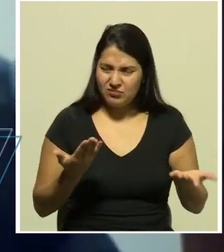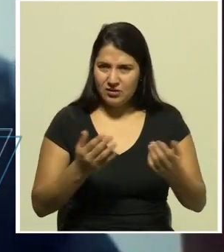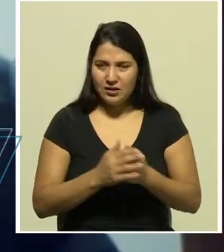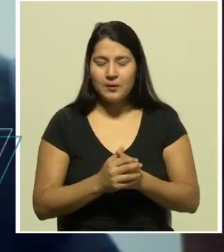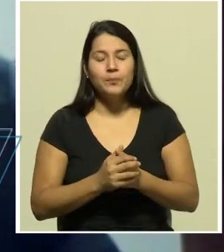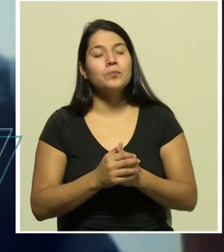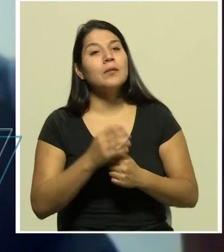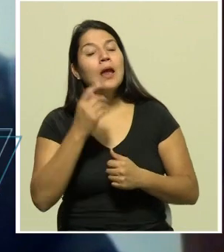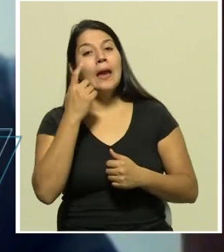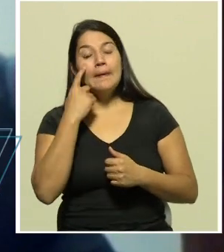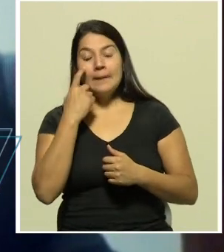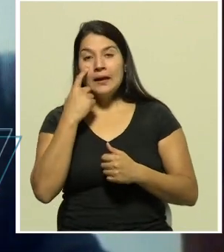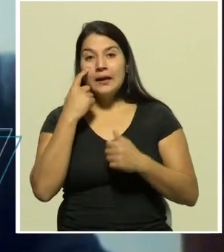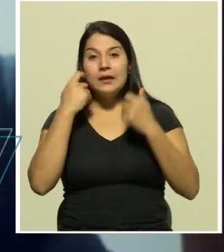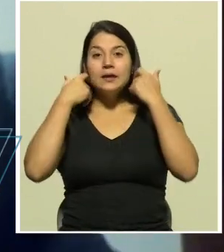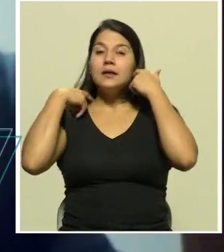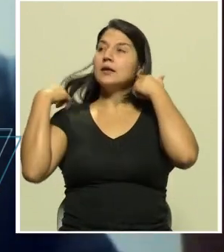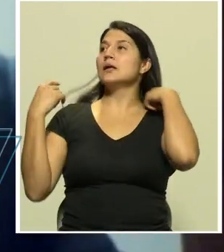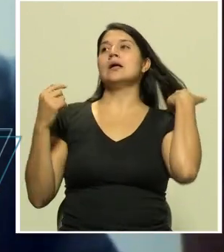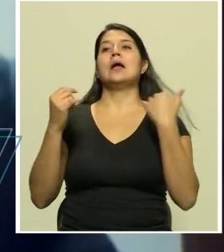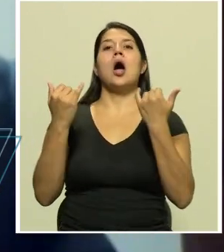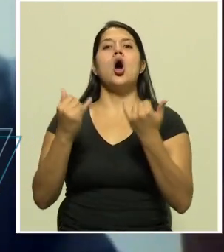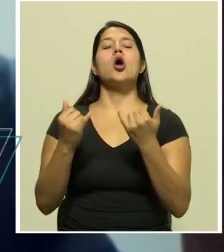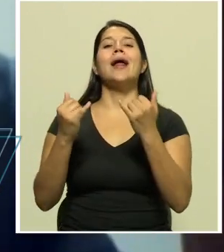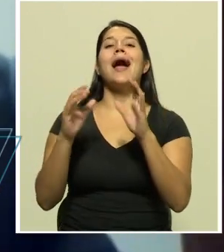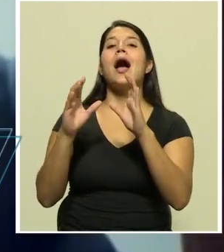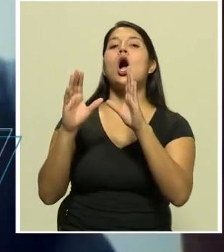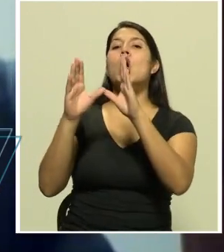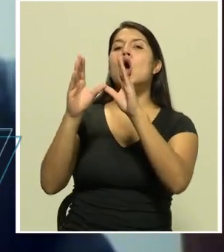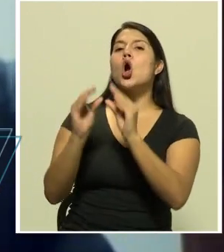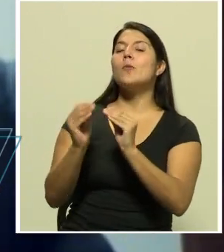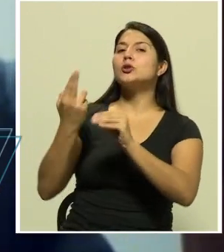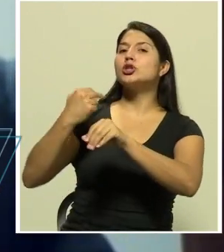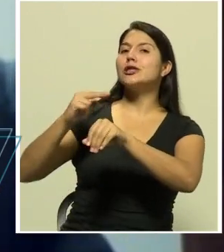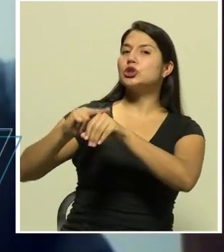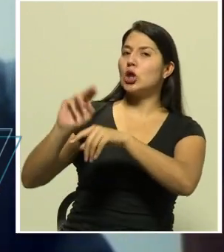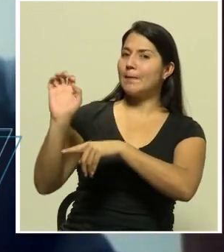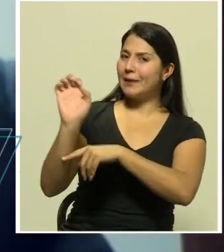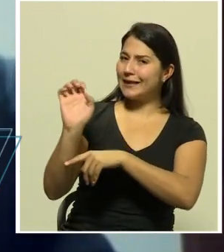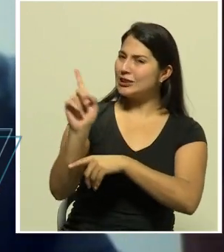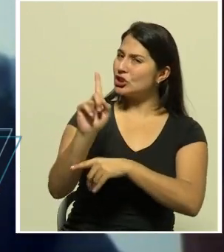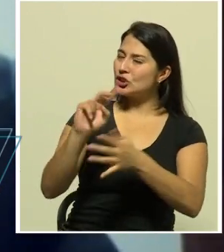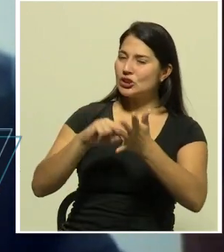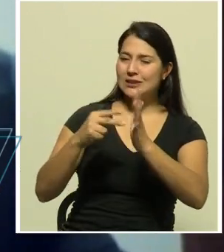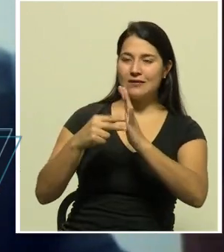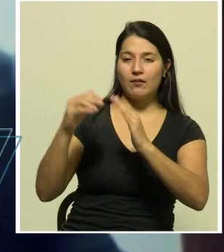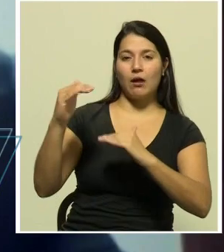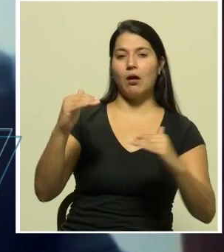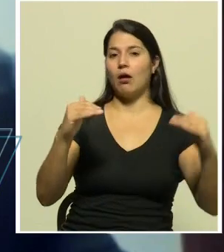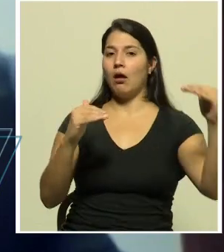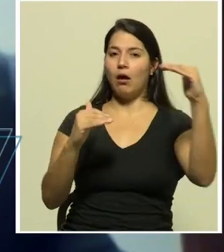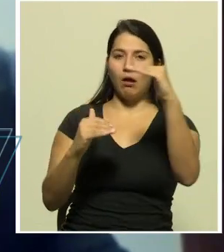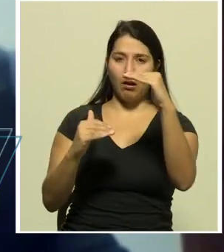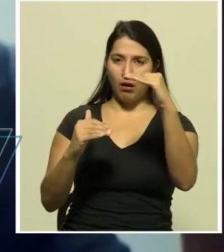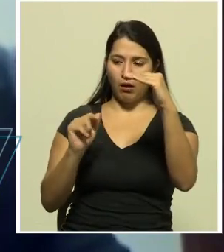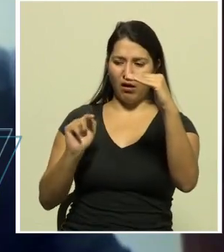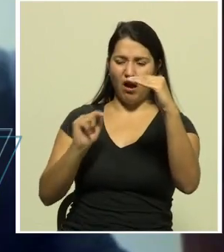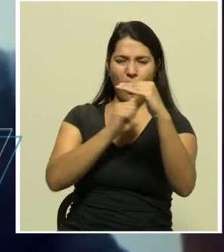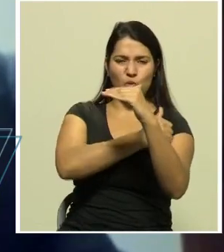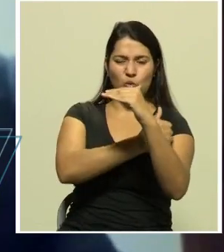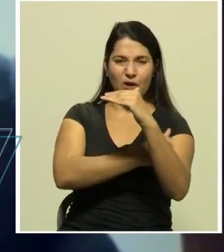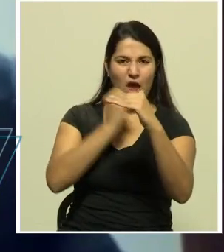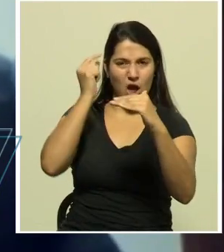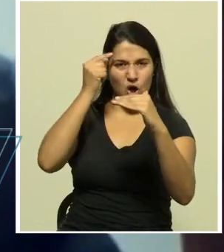poder sobre los poderes de la República o sobre todas las autoridades de la República existen